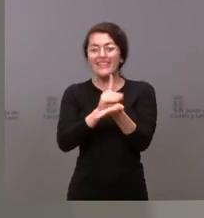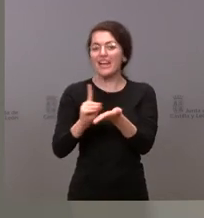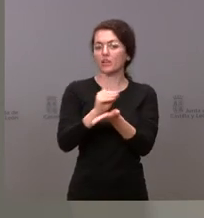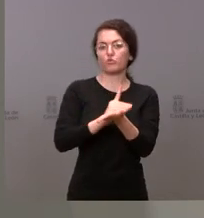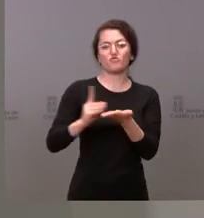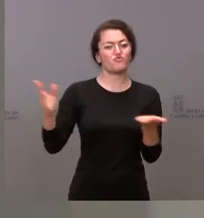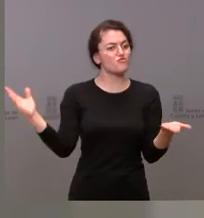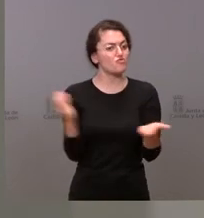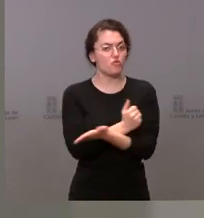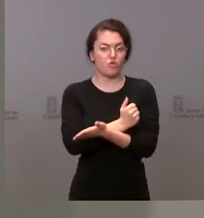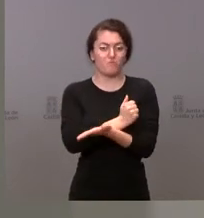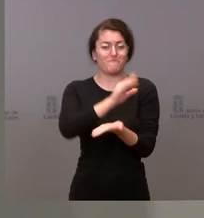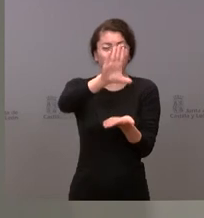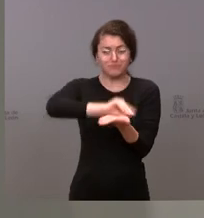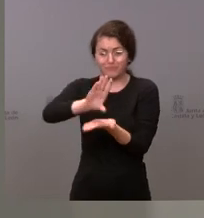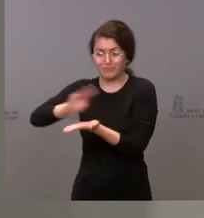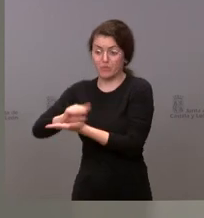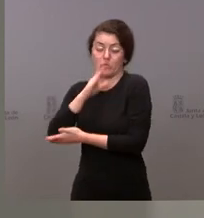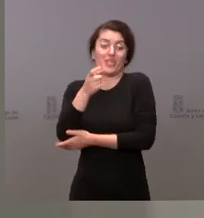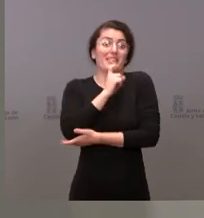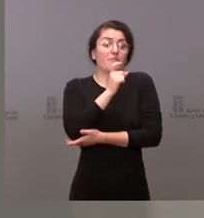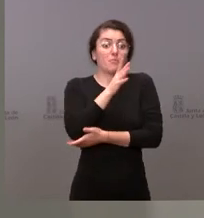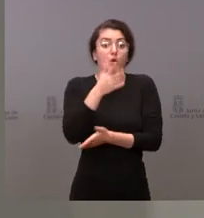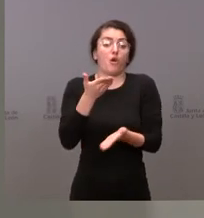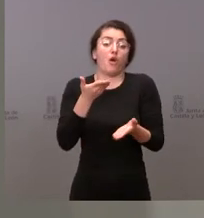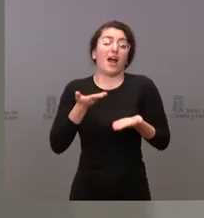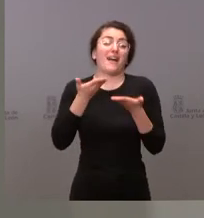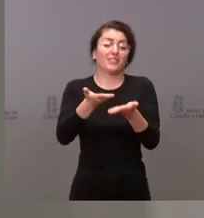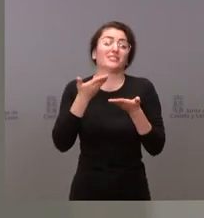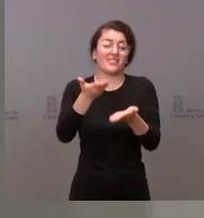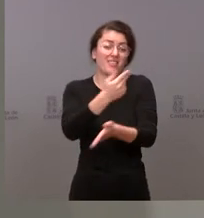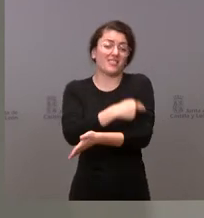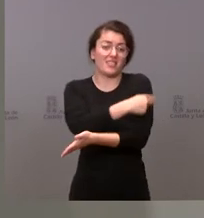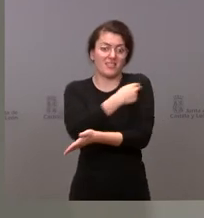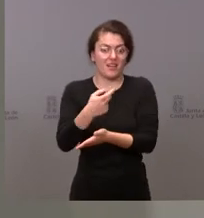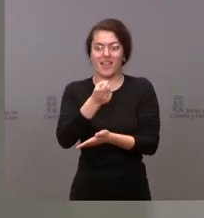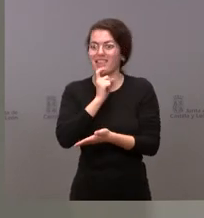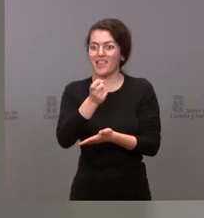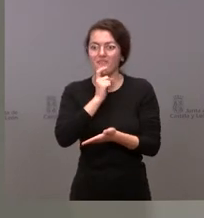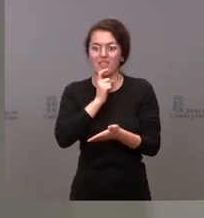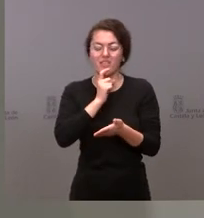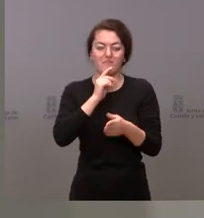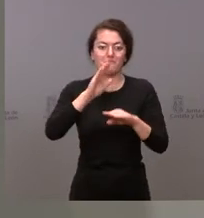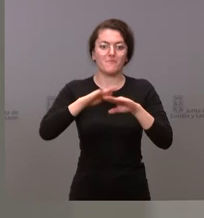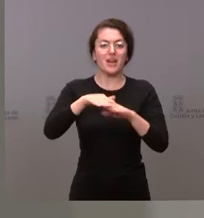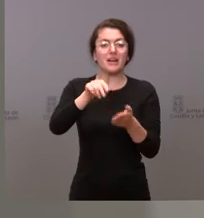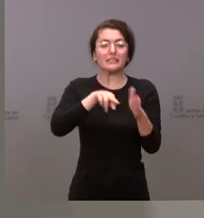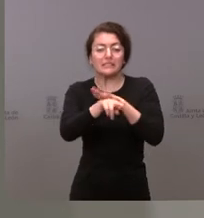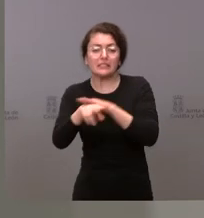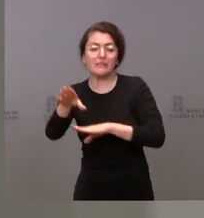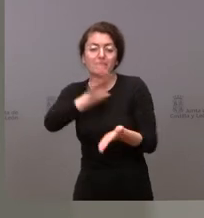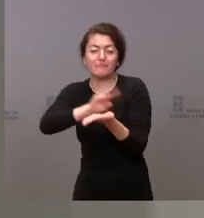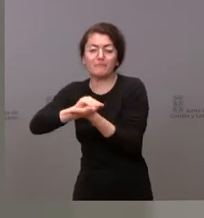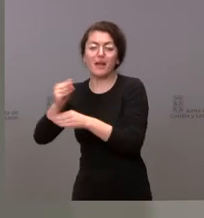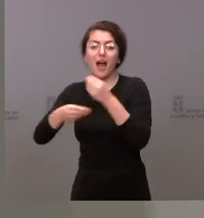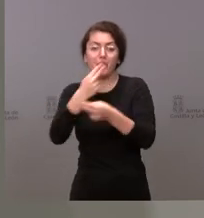son muy complicados porque los números de la asistencia sanitaria no son fáciles de gestionar y de hacer públicos porque necesitan de mucha precisión y de